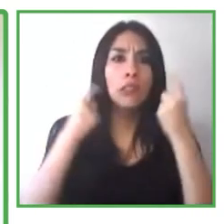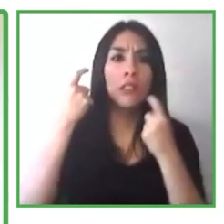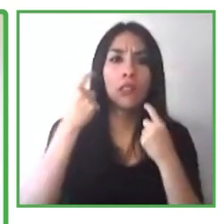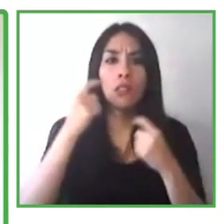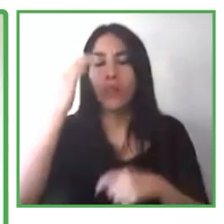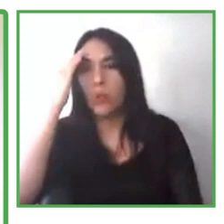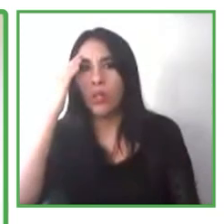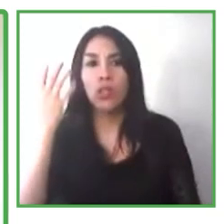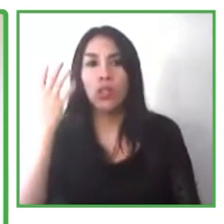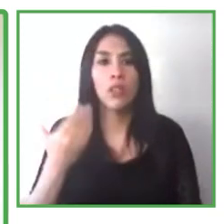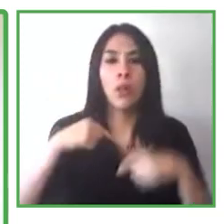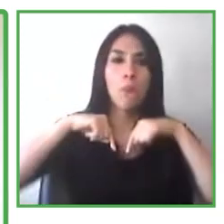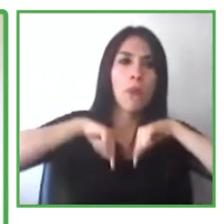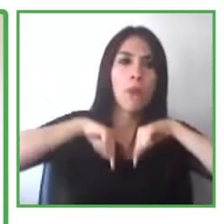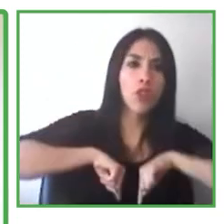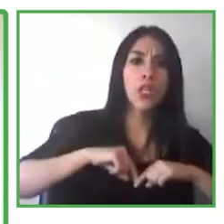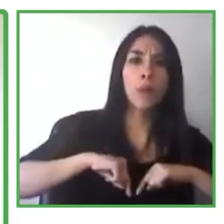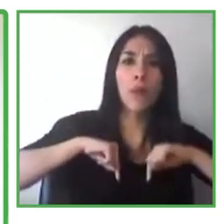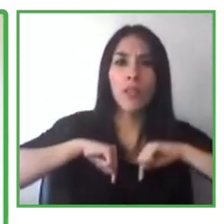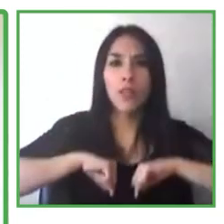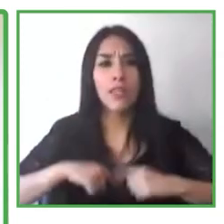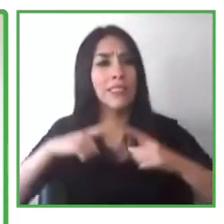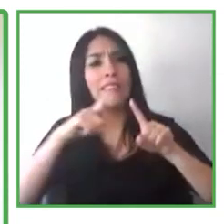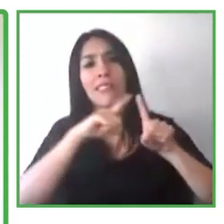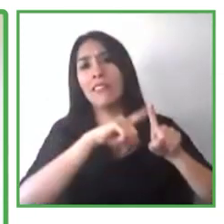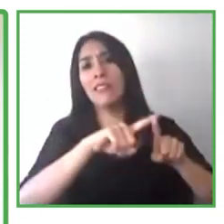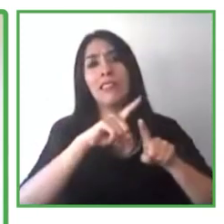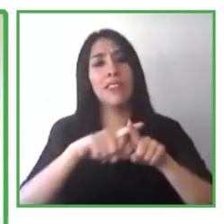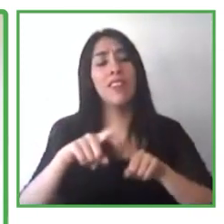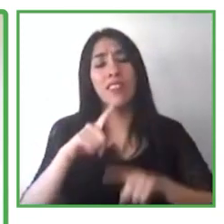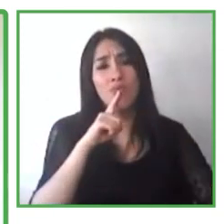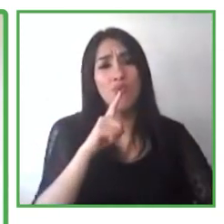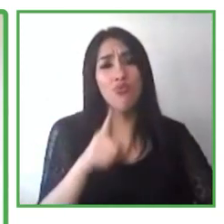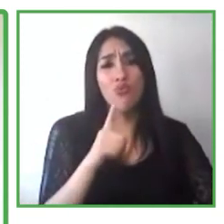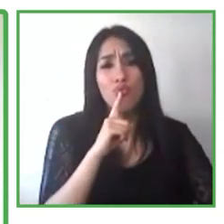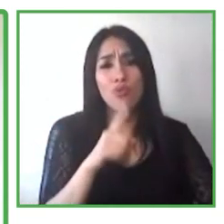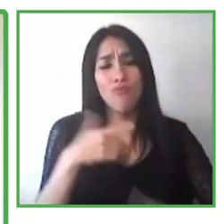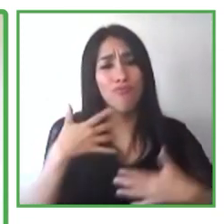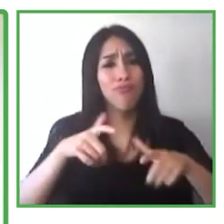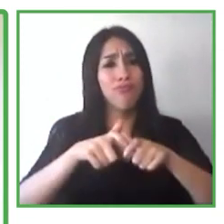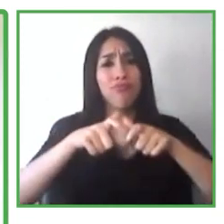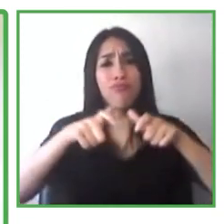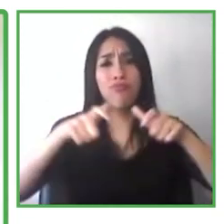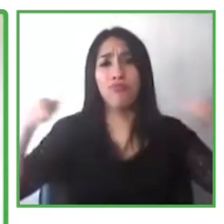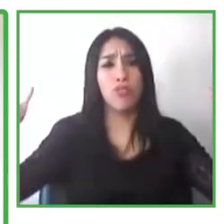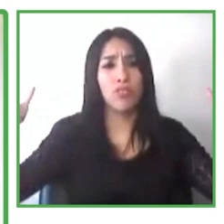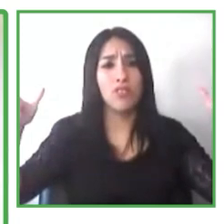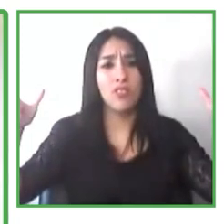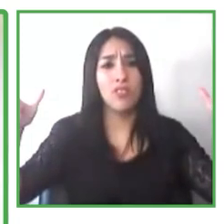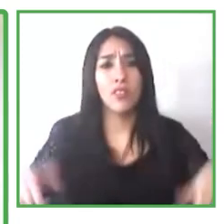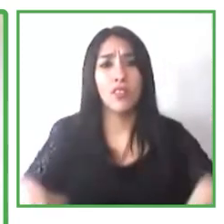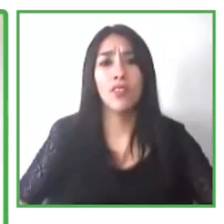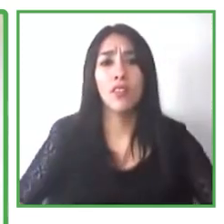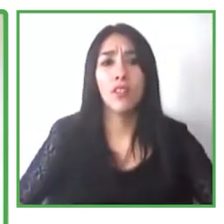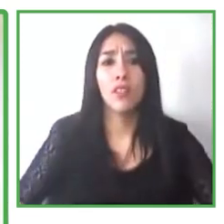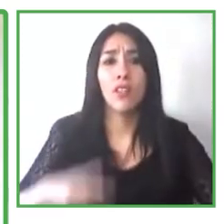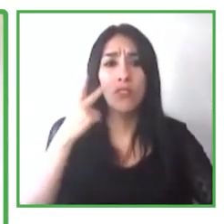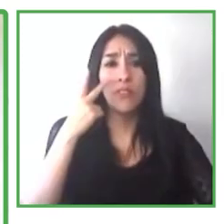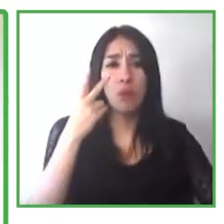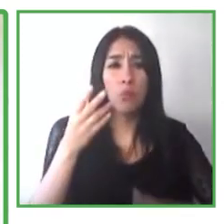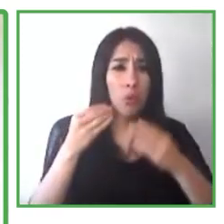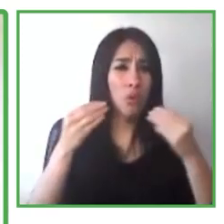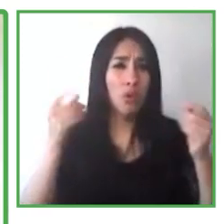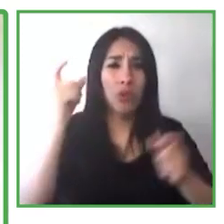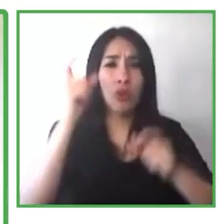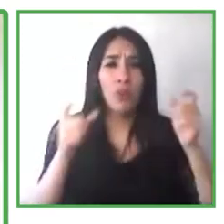y como aumentan las instancias de discapacidad hay más personas que se unen a nuestra comunidad y también aumenta la